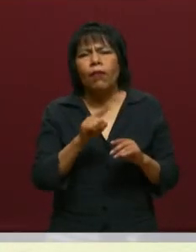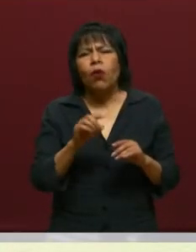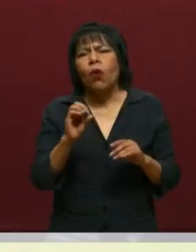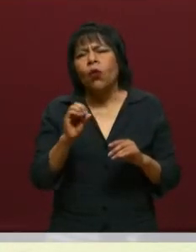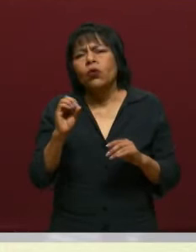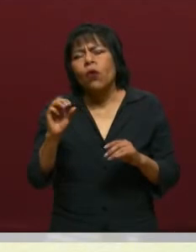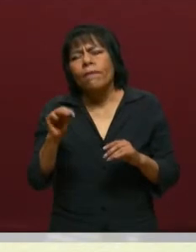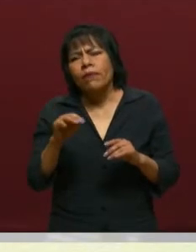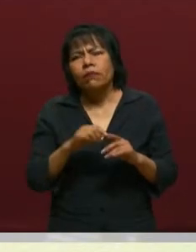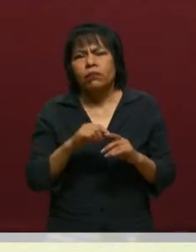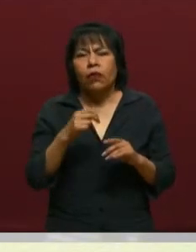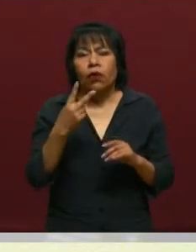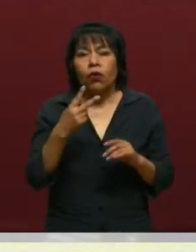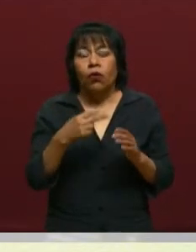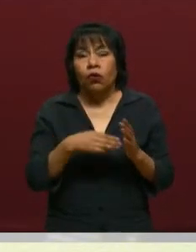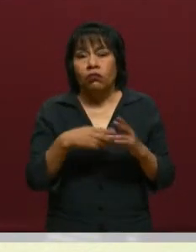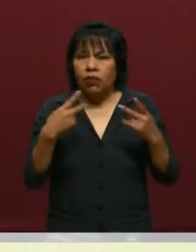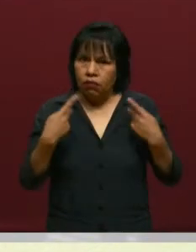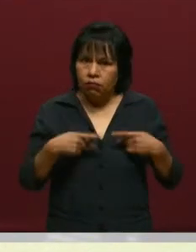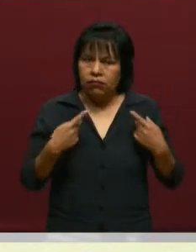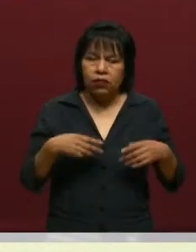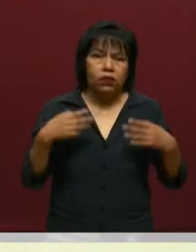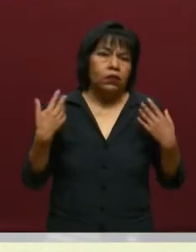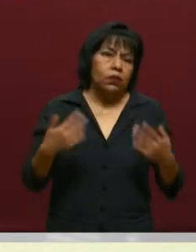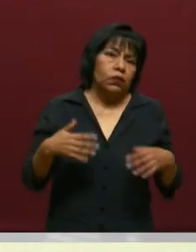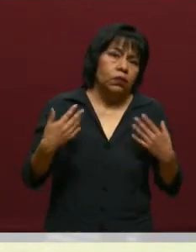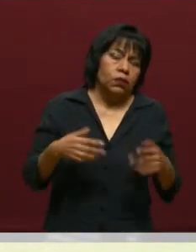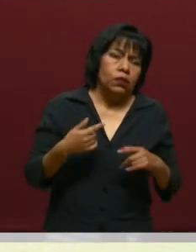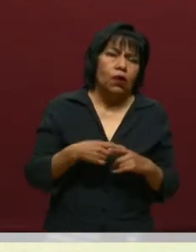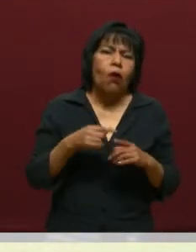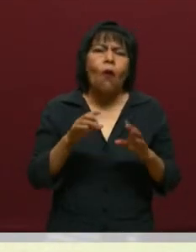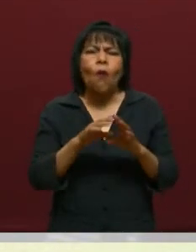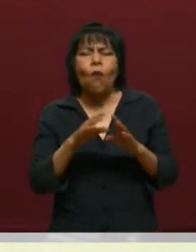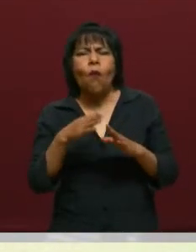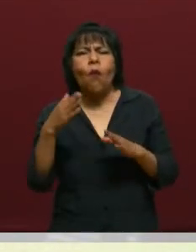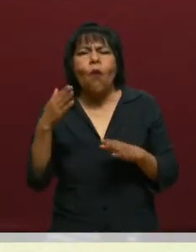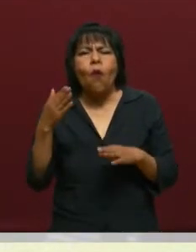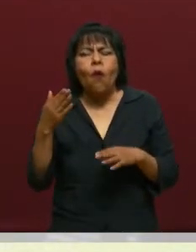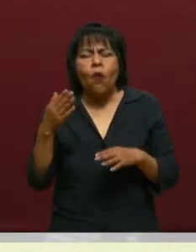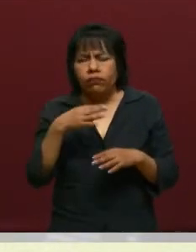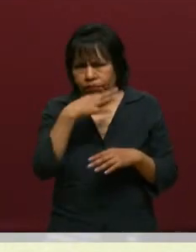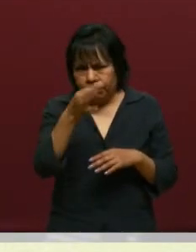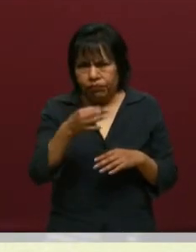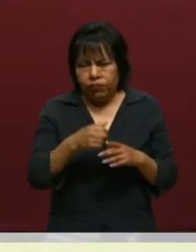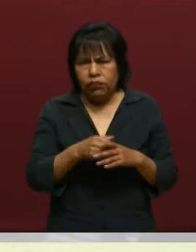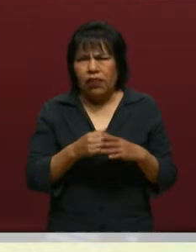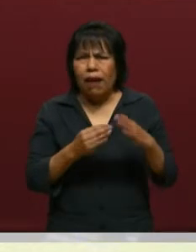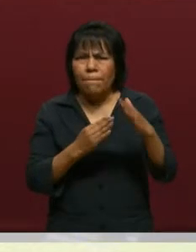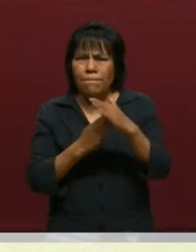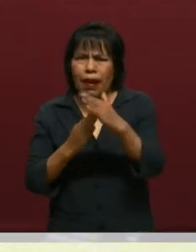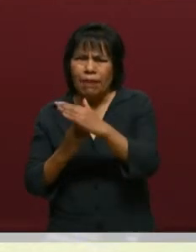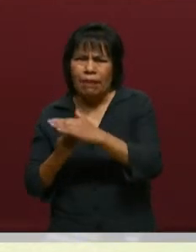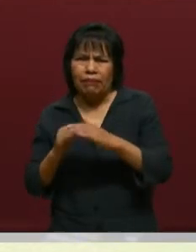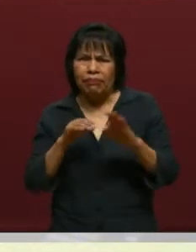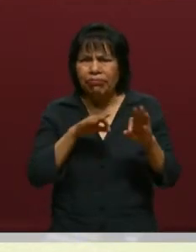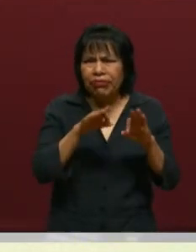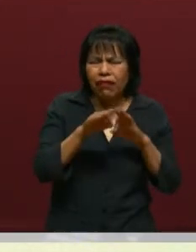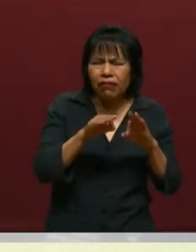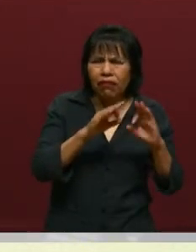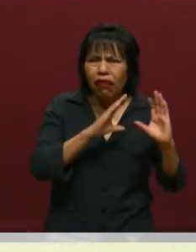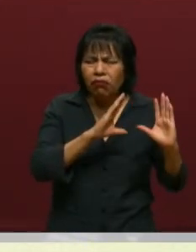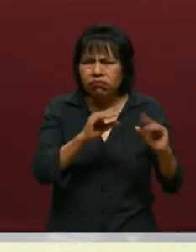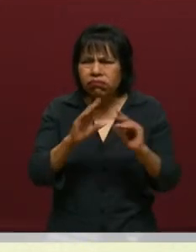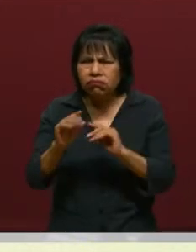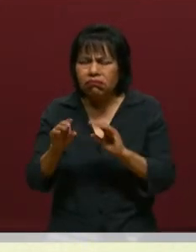cual, pues, más de 2.000 personas, es impresionante también con, como nos habían mencionado anteriormente, las mesas de trabajo que se están llevando a cabo, que